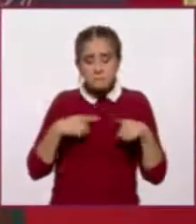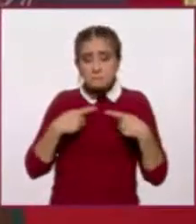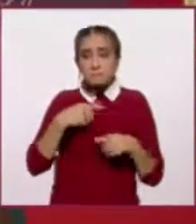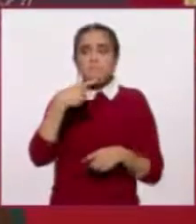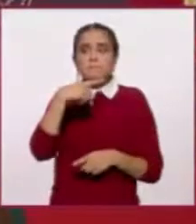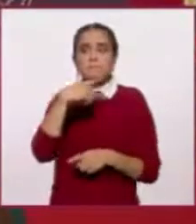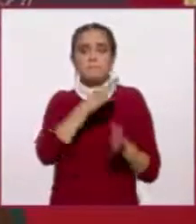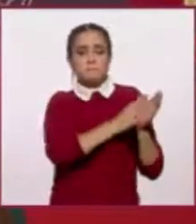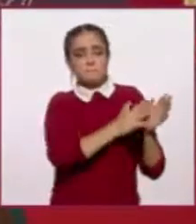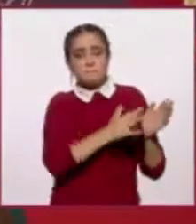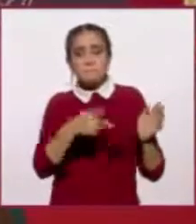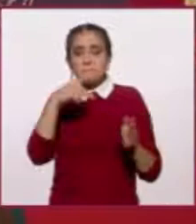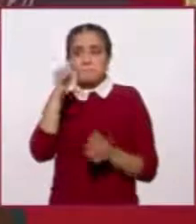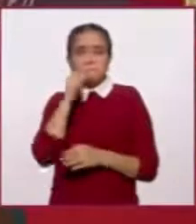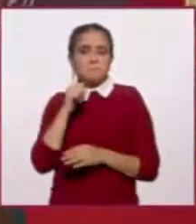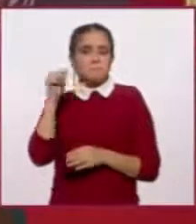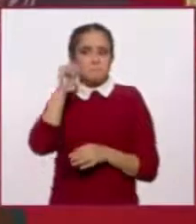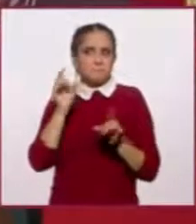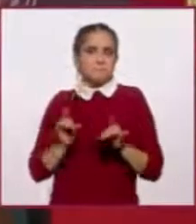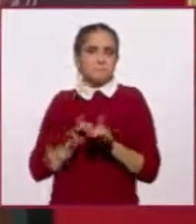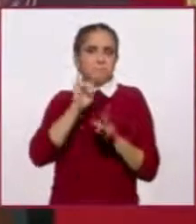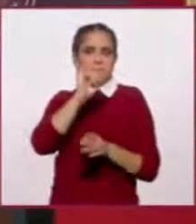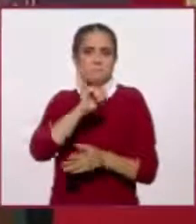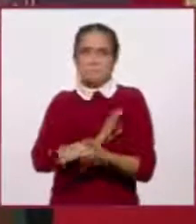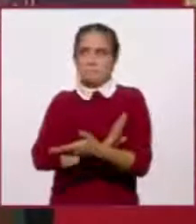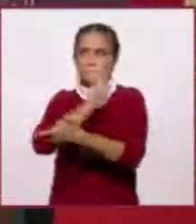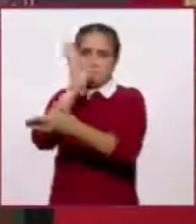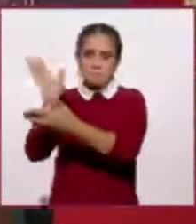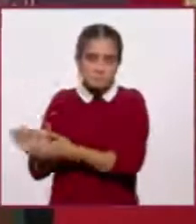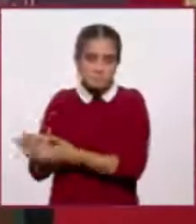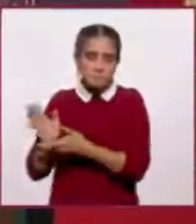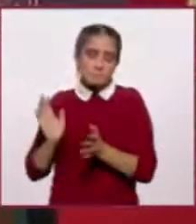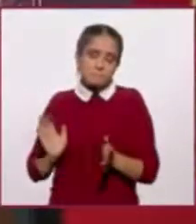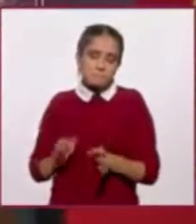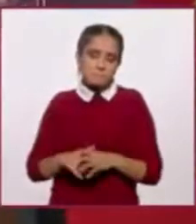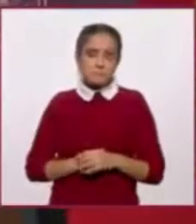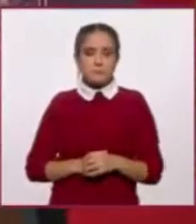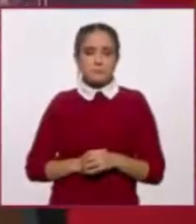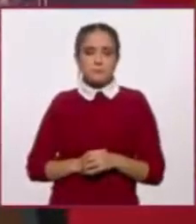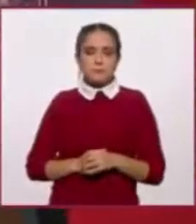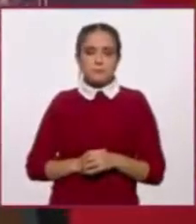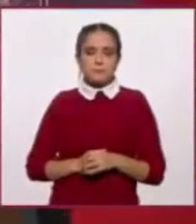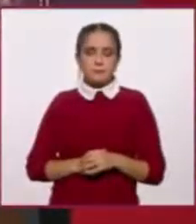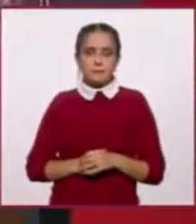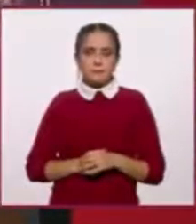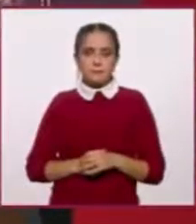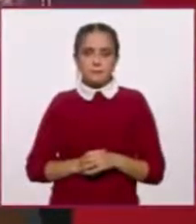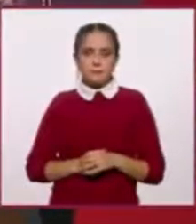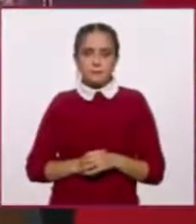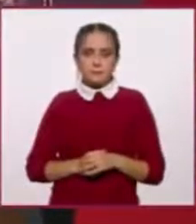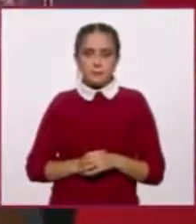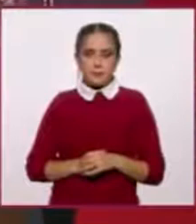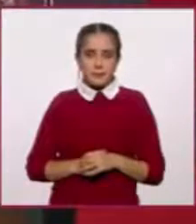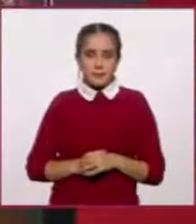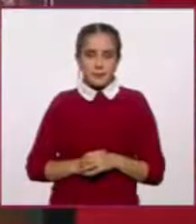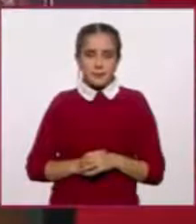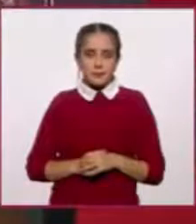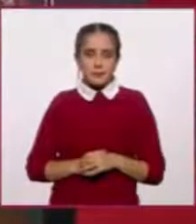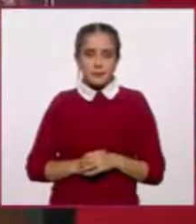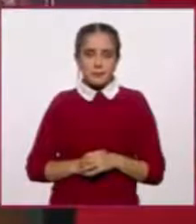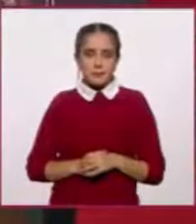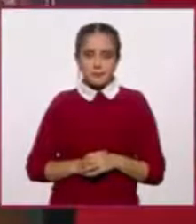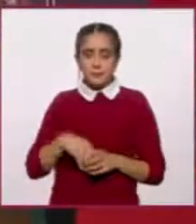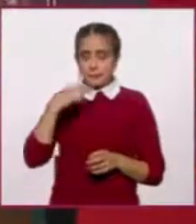se mueven con el tiempo, pero creo que por lo pronto, digamos, estos datos